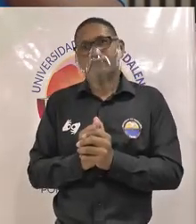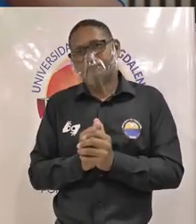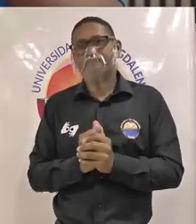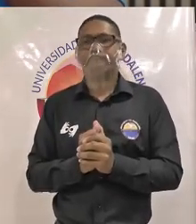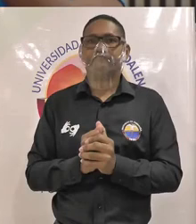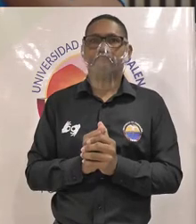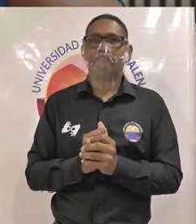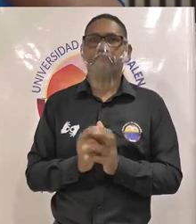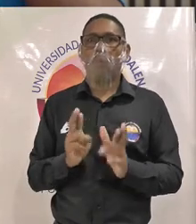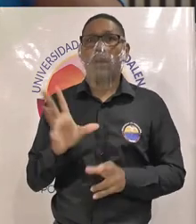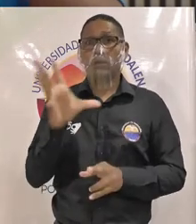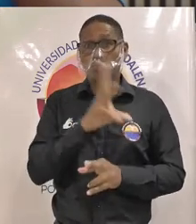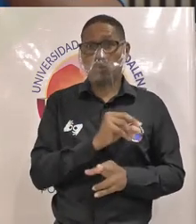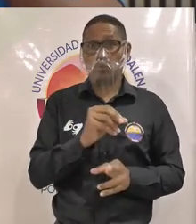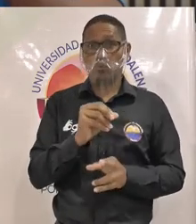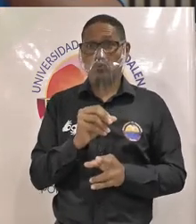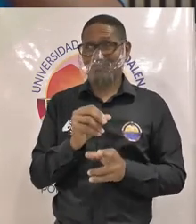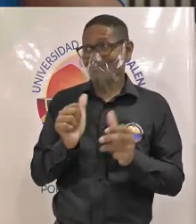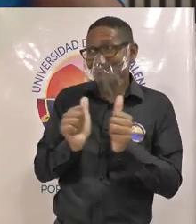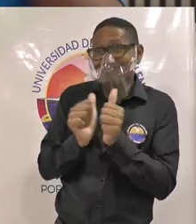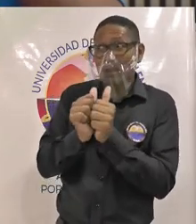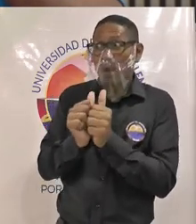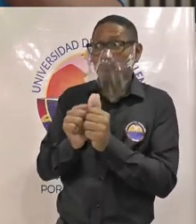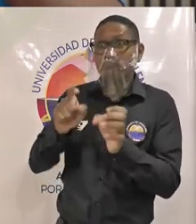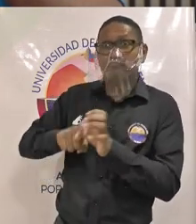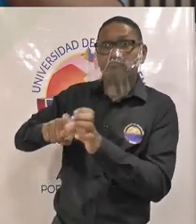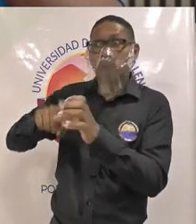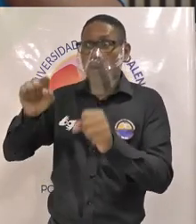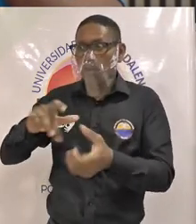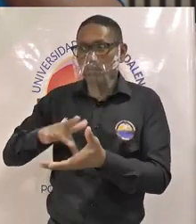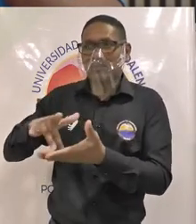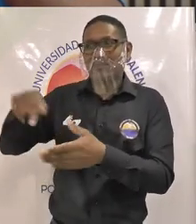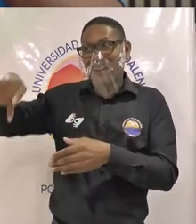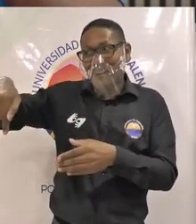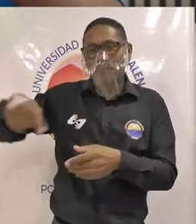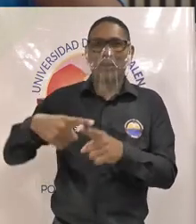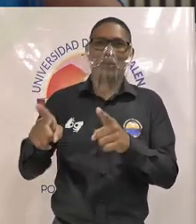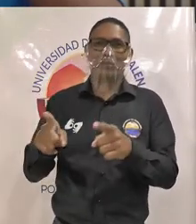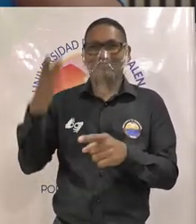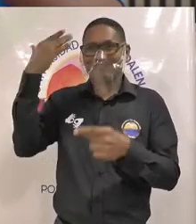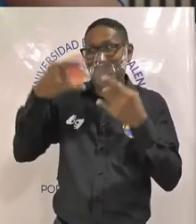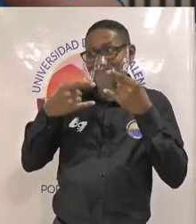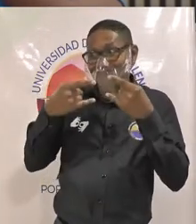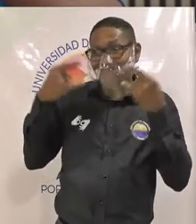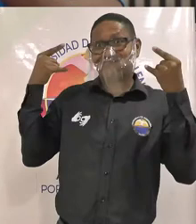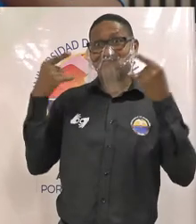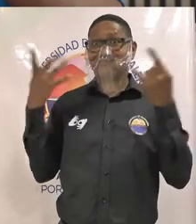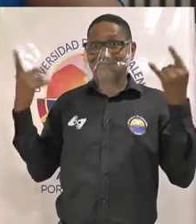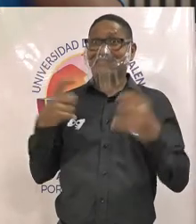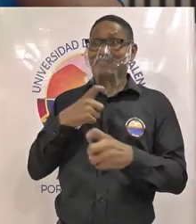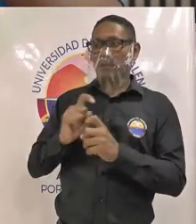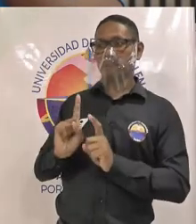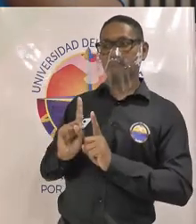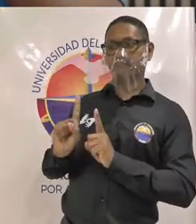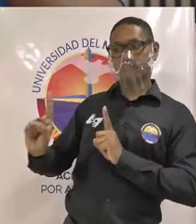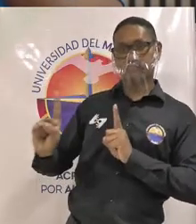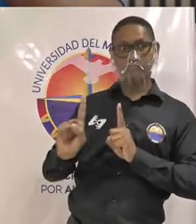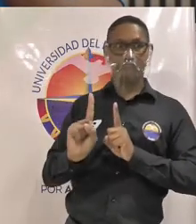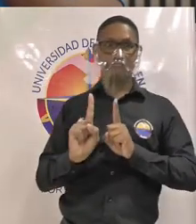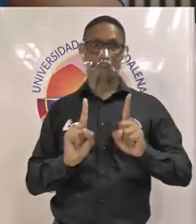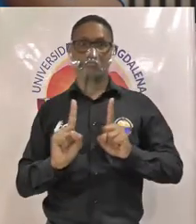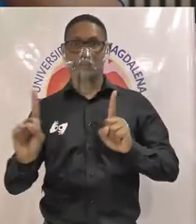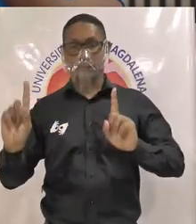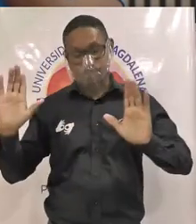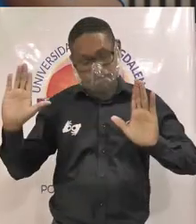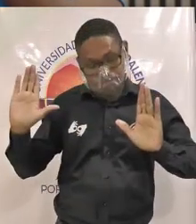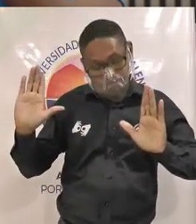presentes compañeros en este auditorio por temas de bioseguridad no se nos lo ha permitido pero bueno consideramos